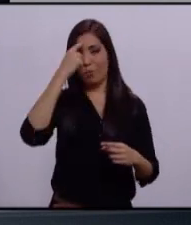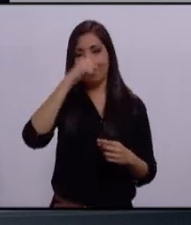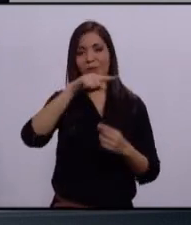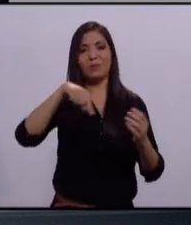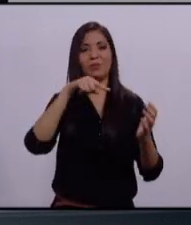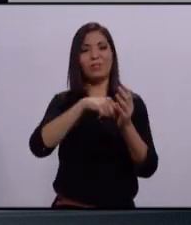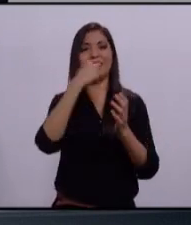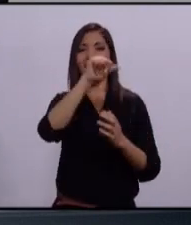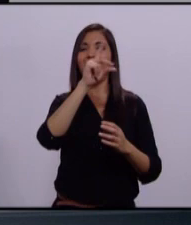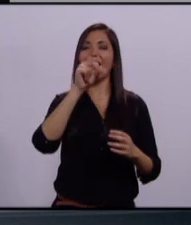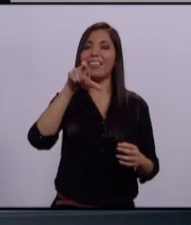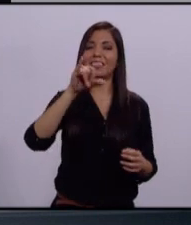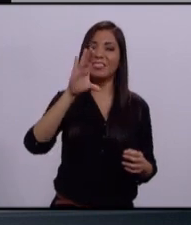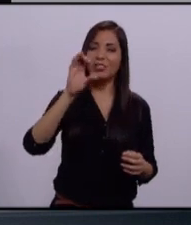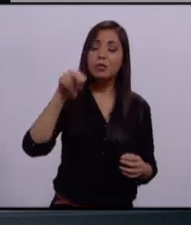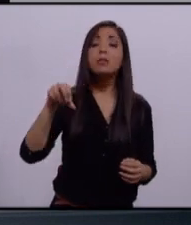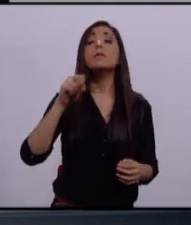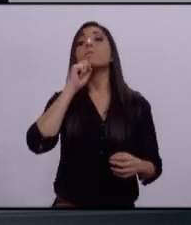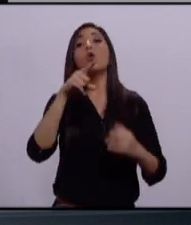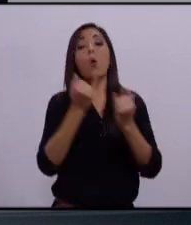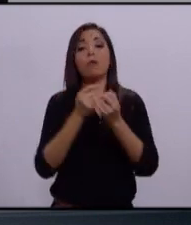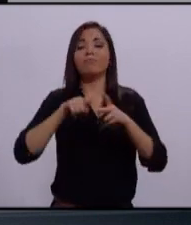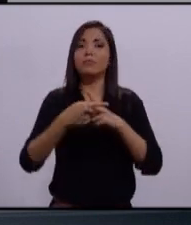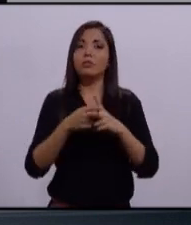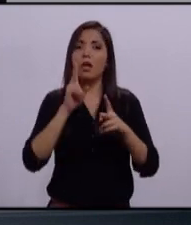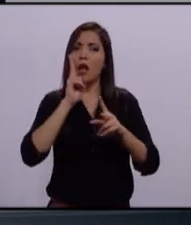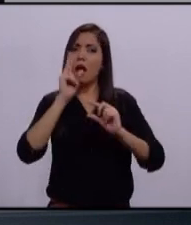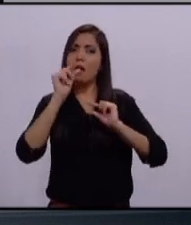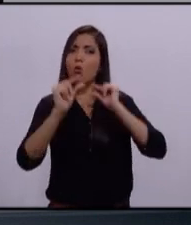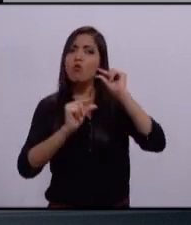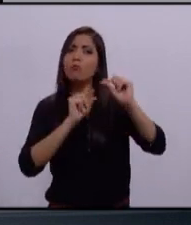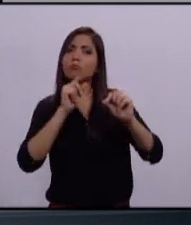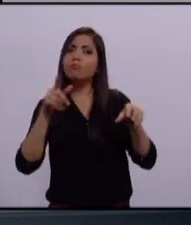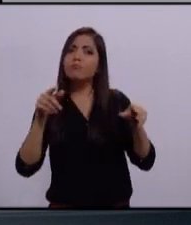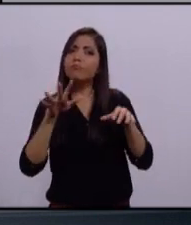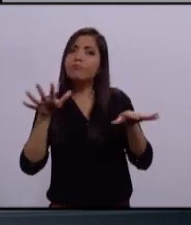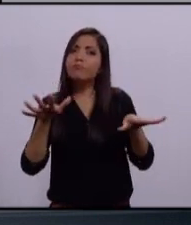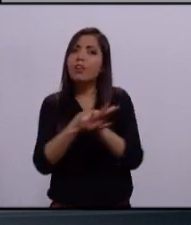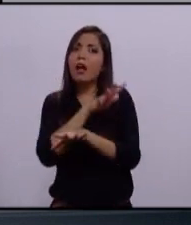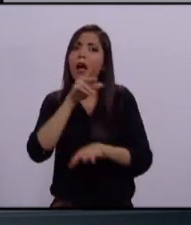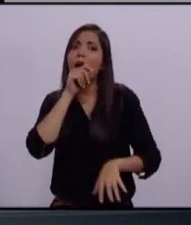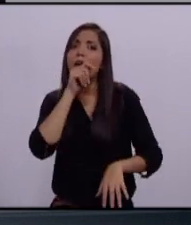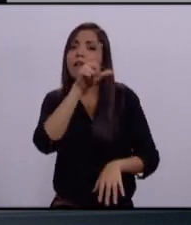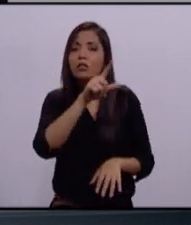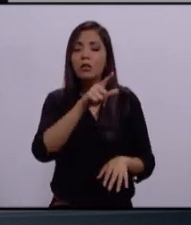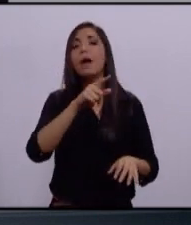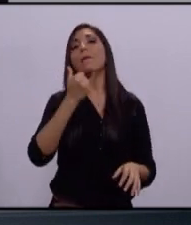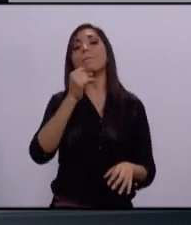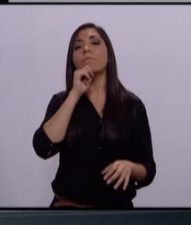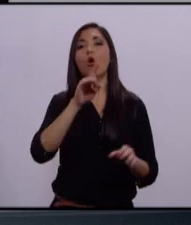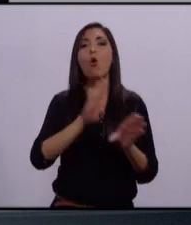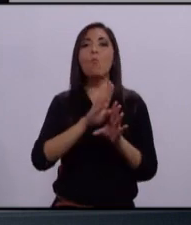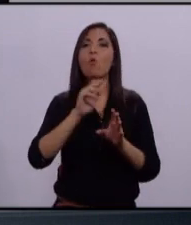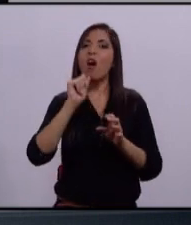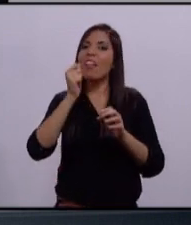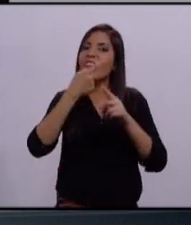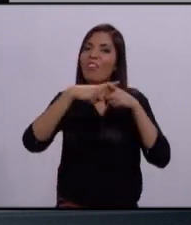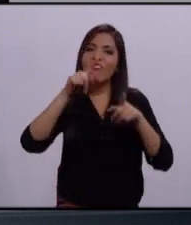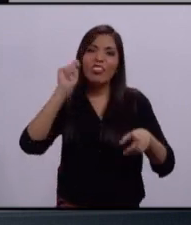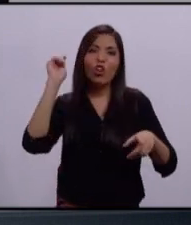Adquisiciones. Iniciamos la transformación de Jalisco de un Estado manufacturero a un Estado de alta tecnología.